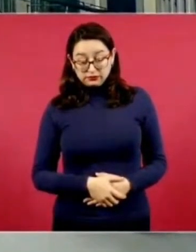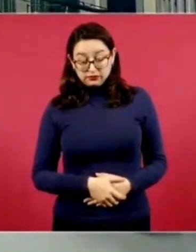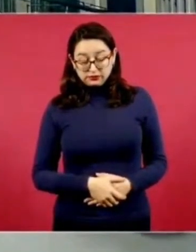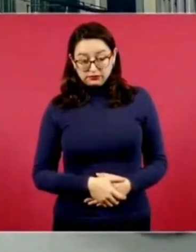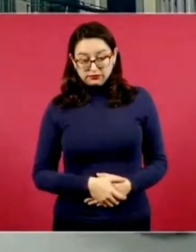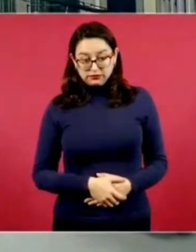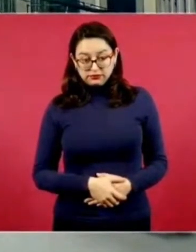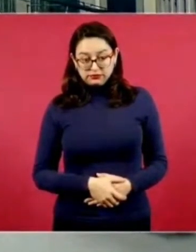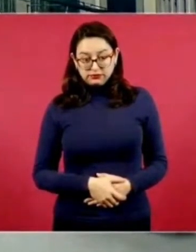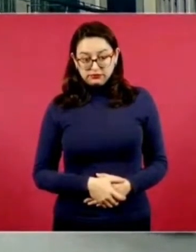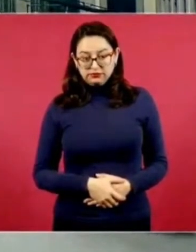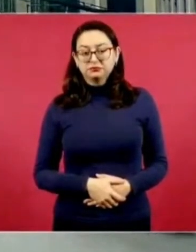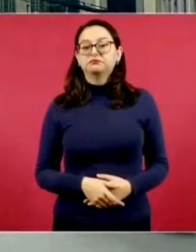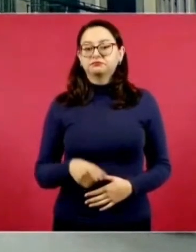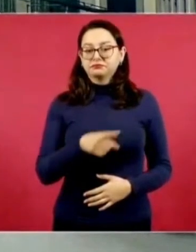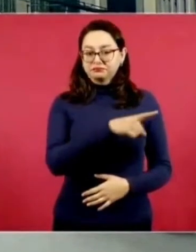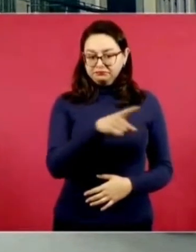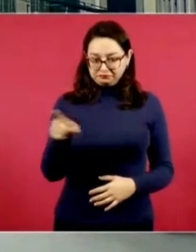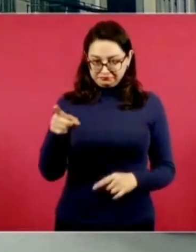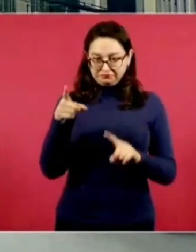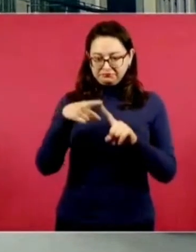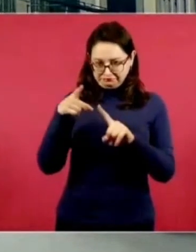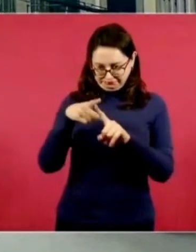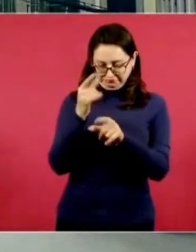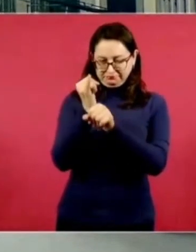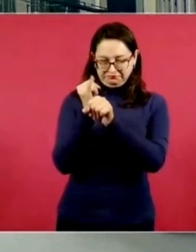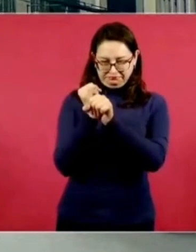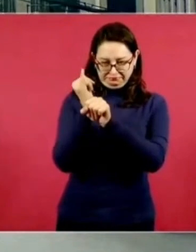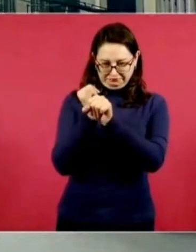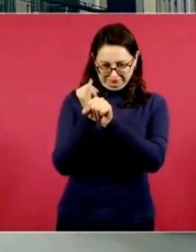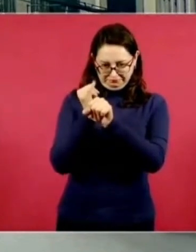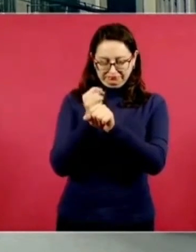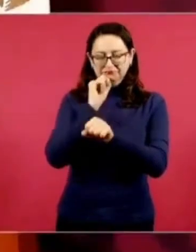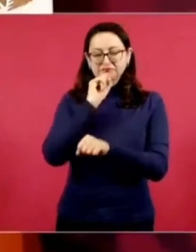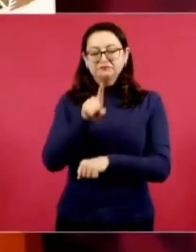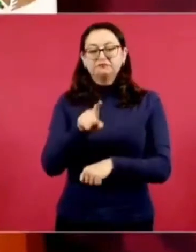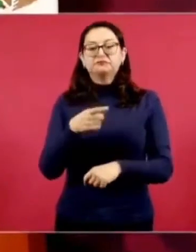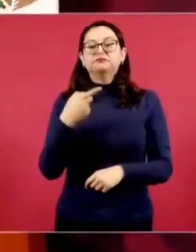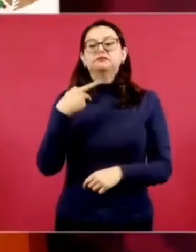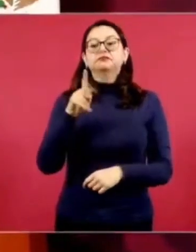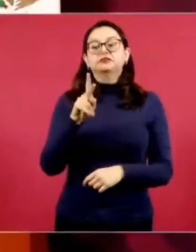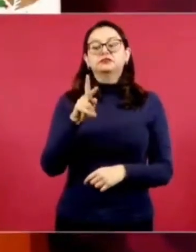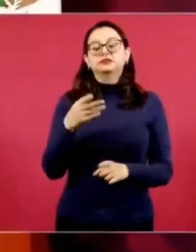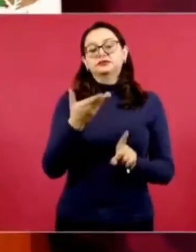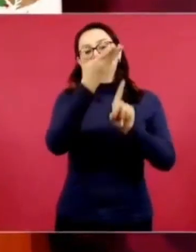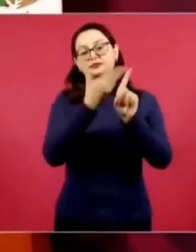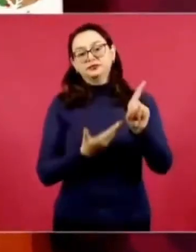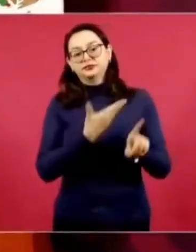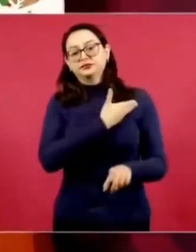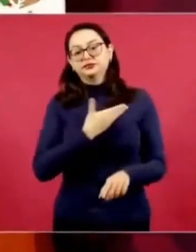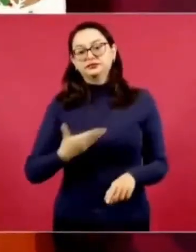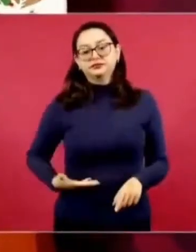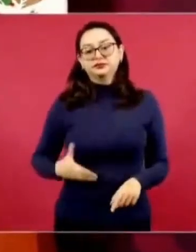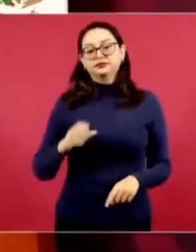Sí, no se lo dejamos, de tres. Pero lo que dice es que Obregón